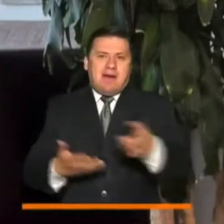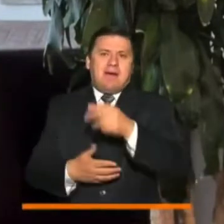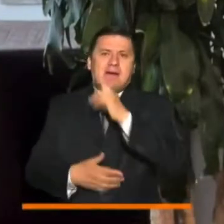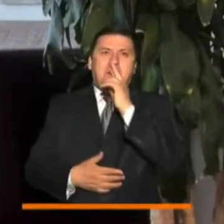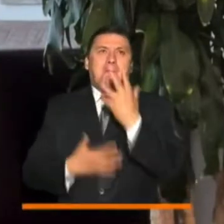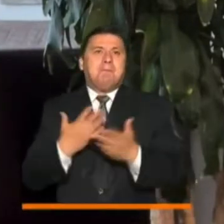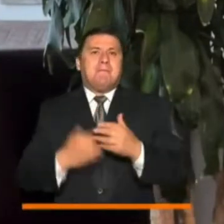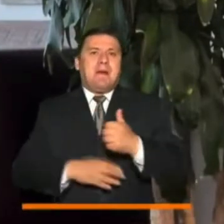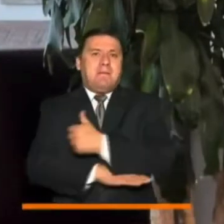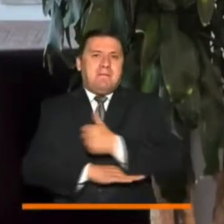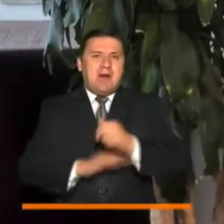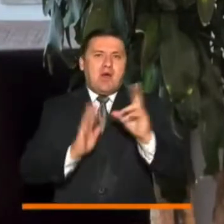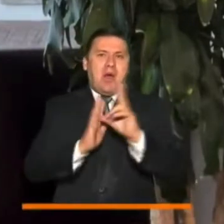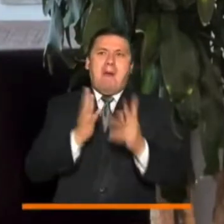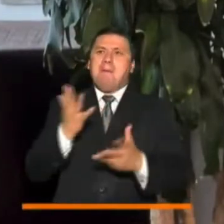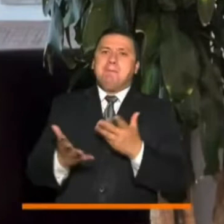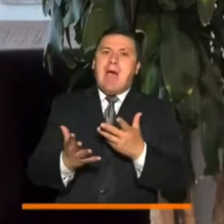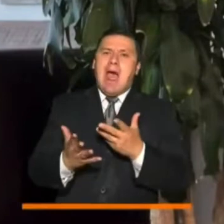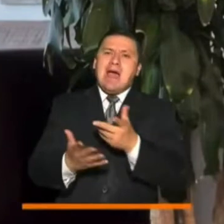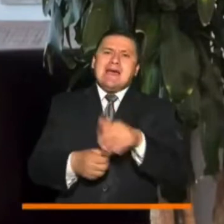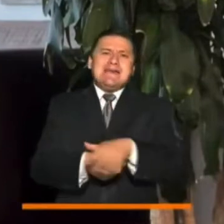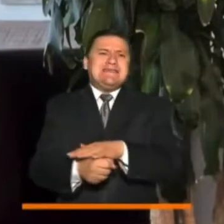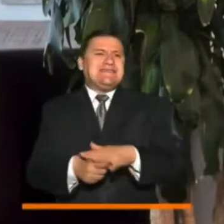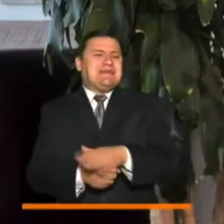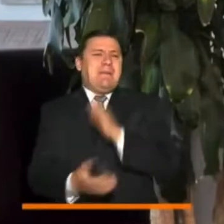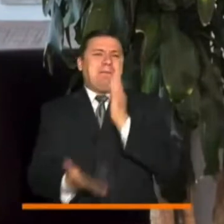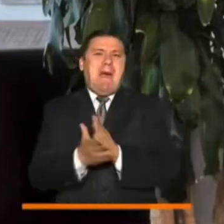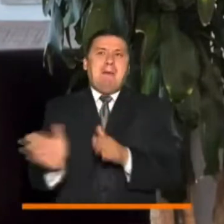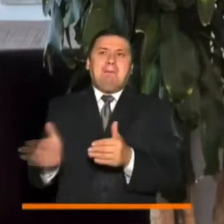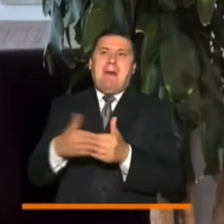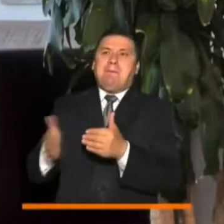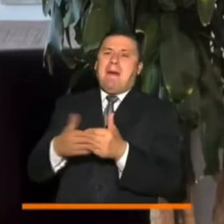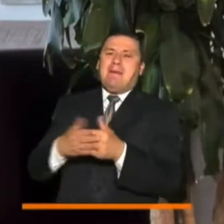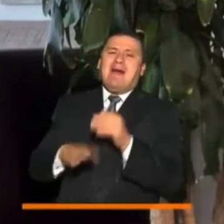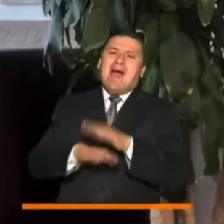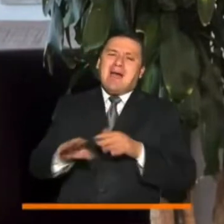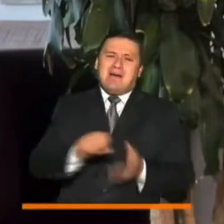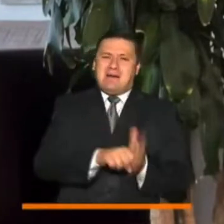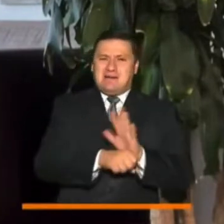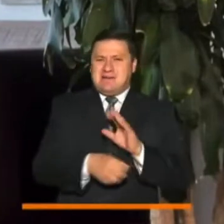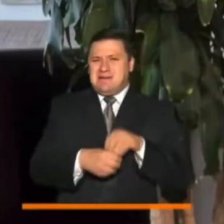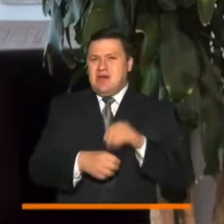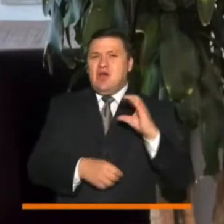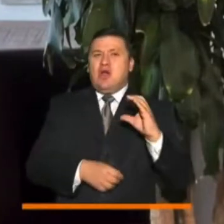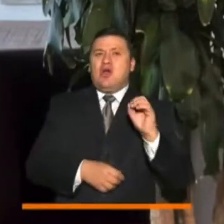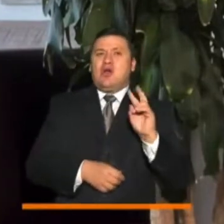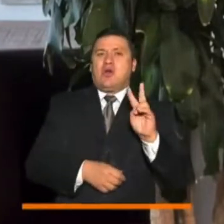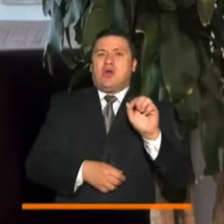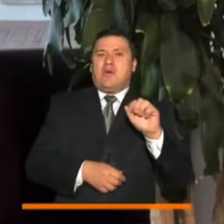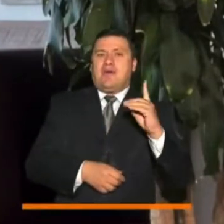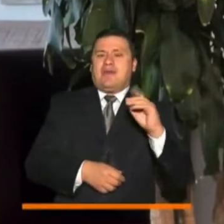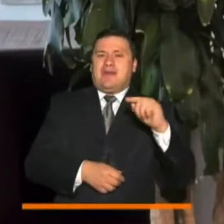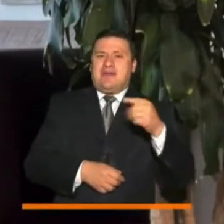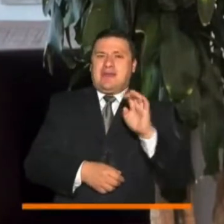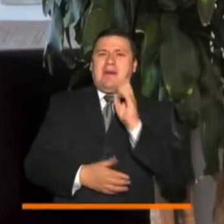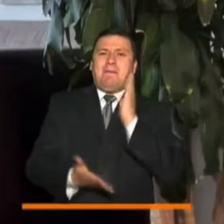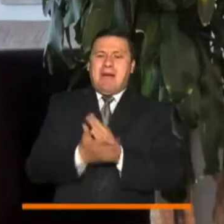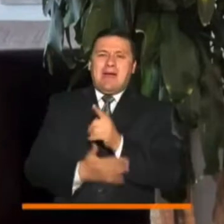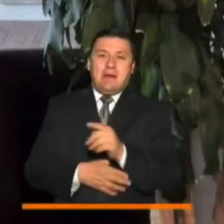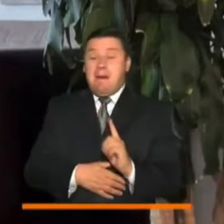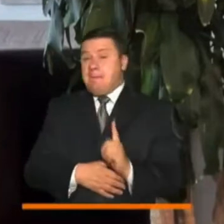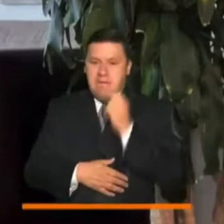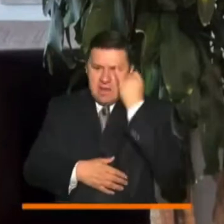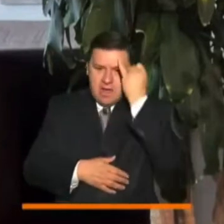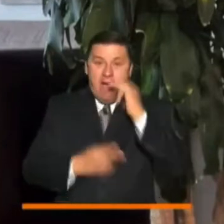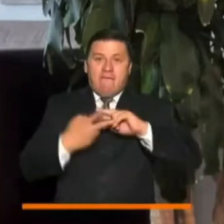restaurantes, bares y hoteles a afrontar la crisis generada por la pandemia del COVID-19. De esta iniciativa nace la primera